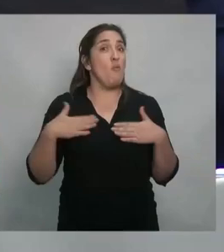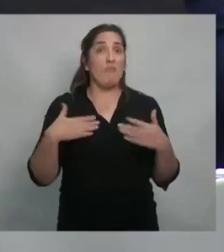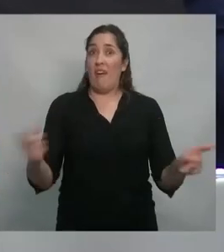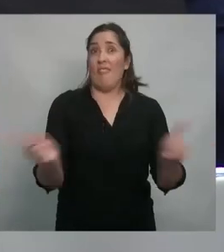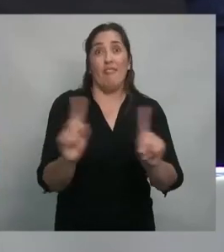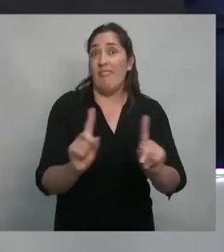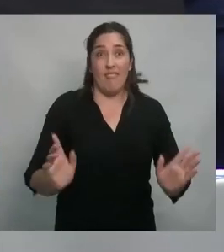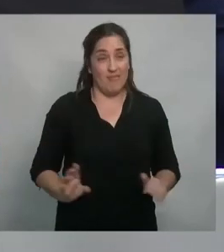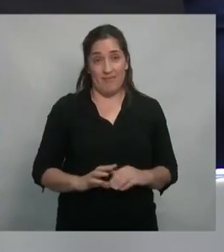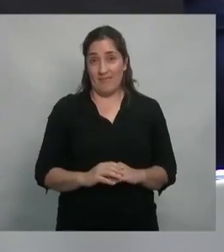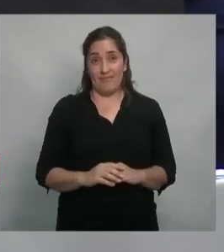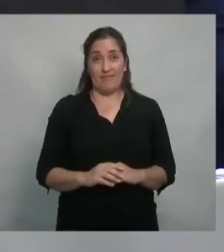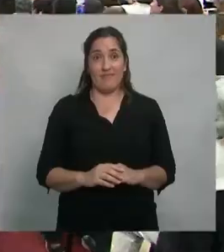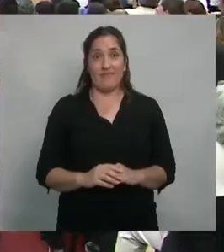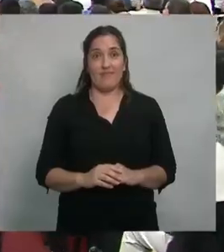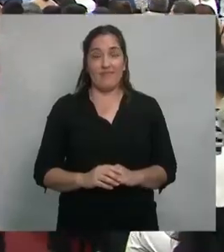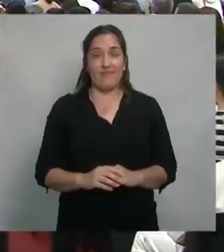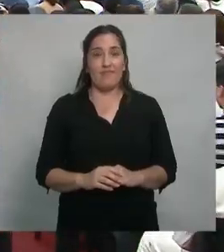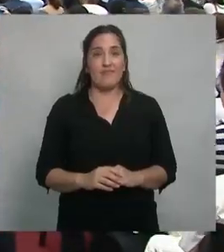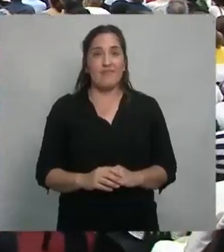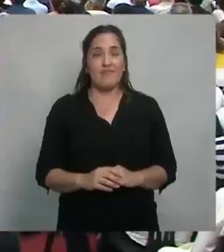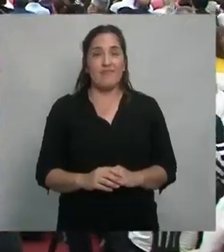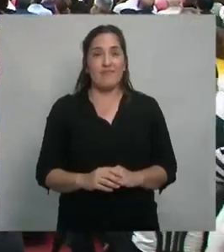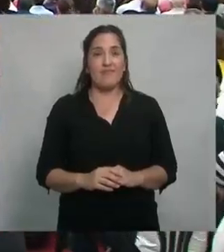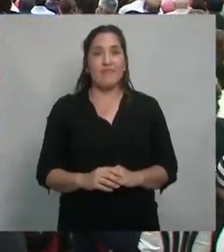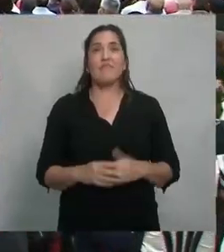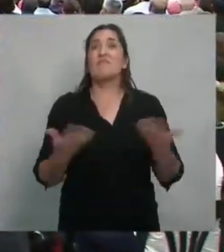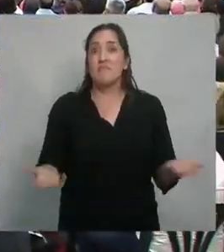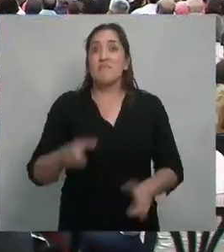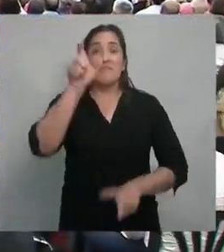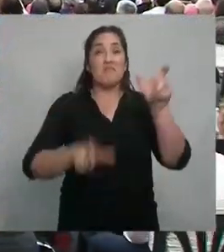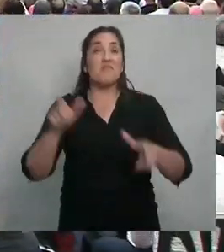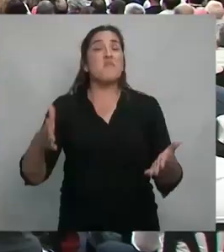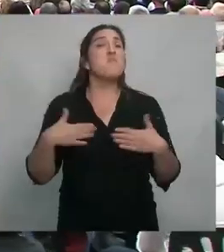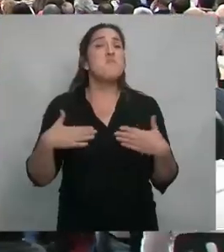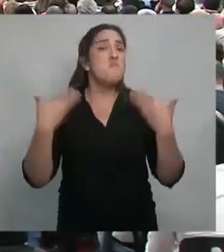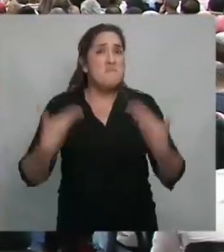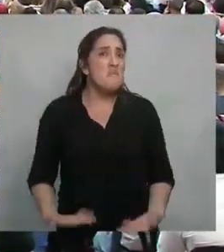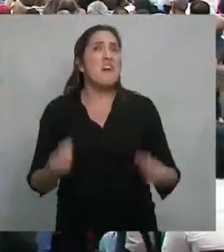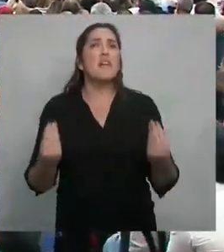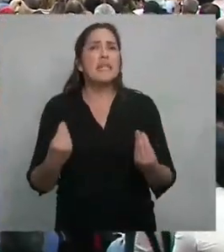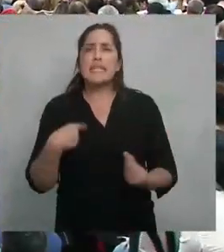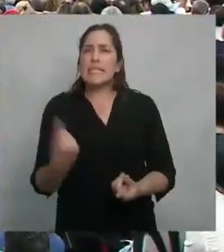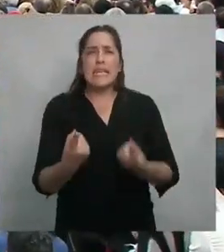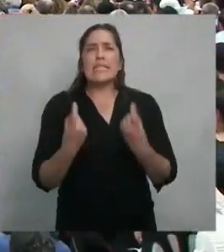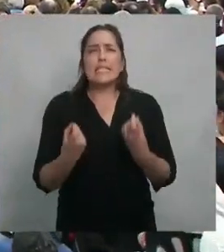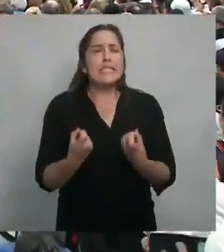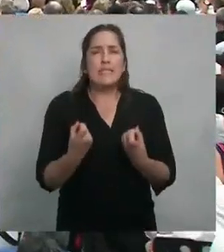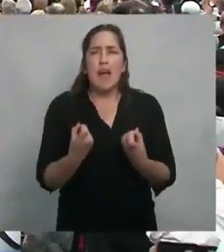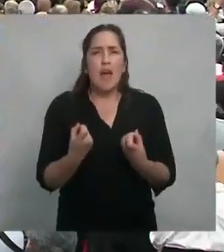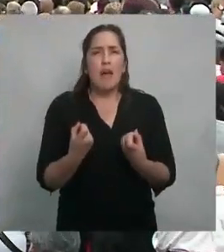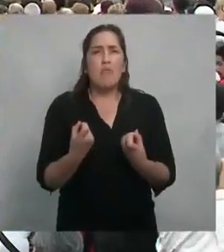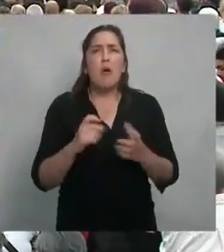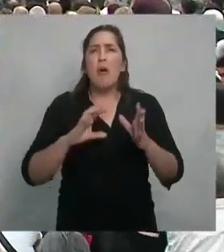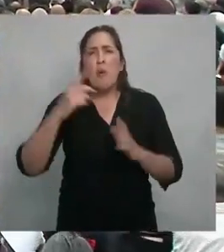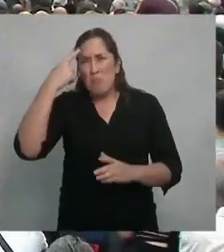los seres humanos necesitamos, aun cualquiera sea